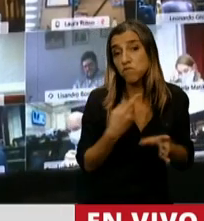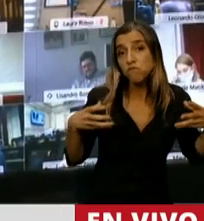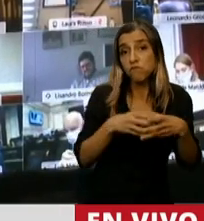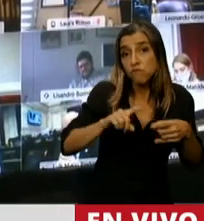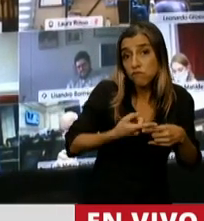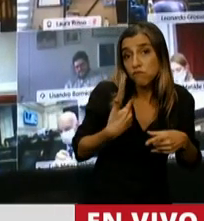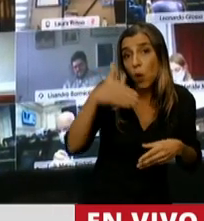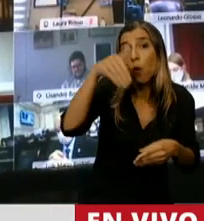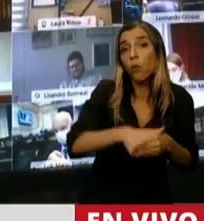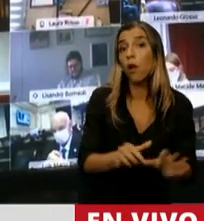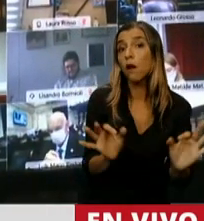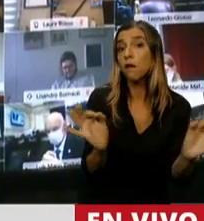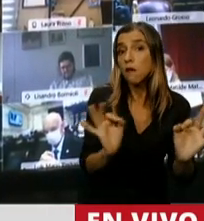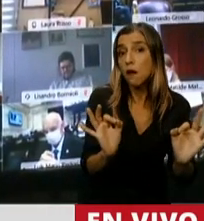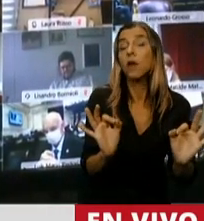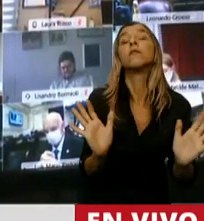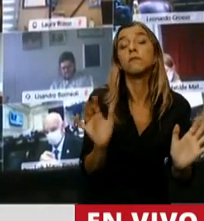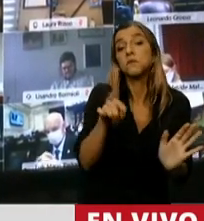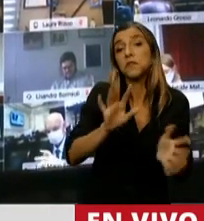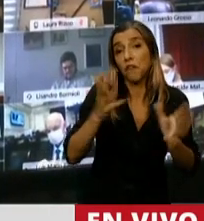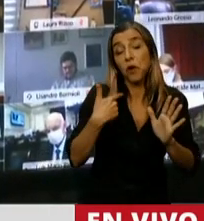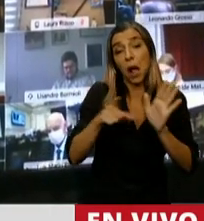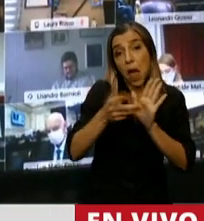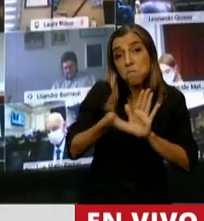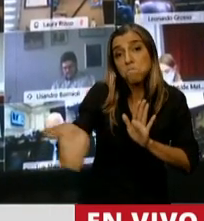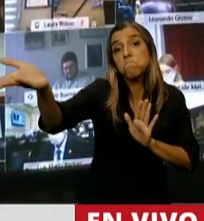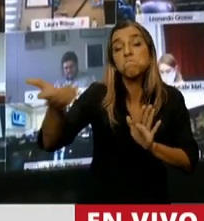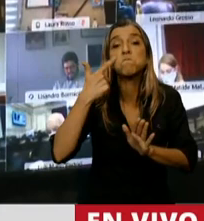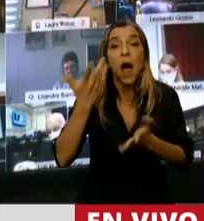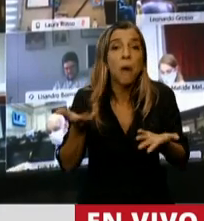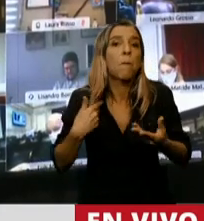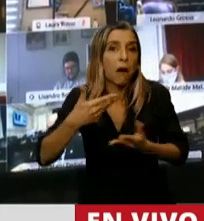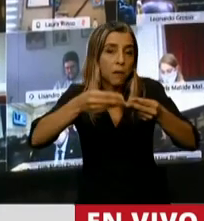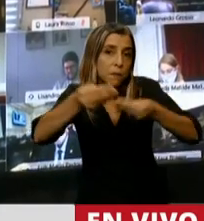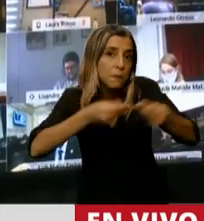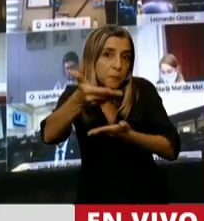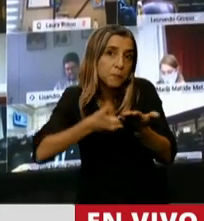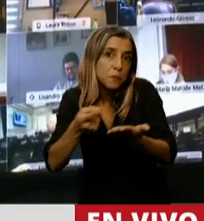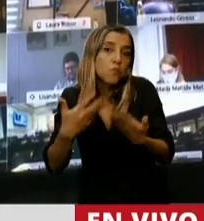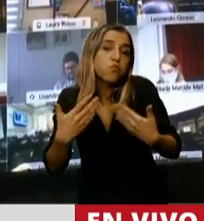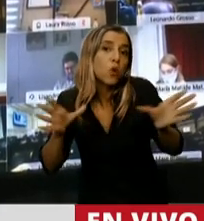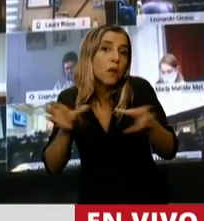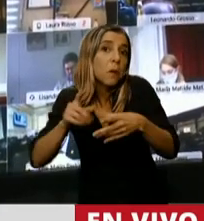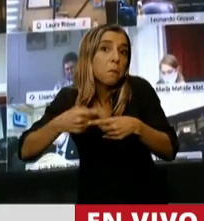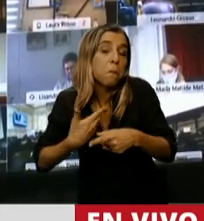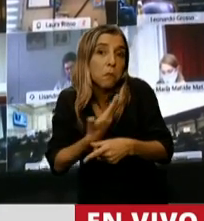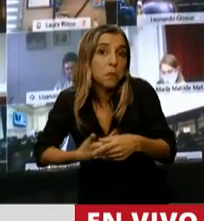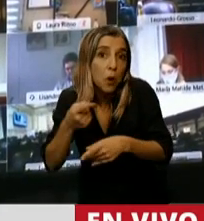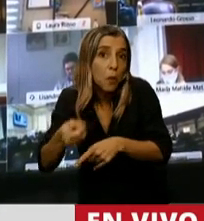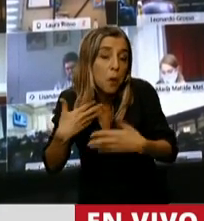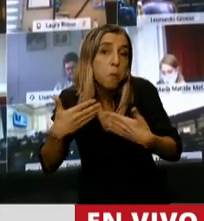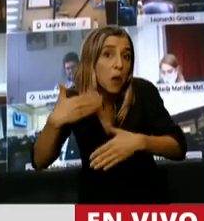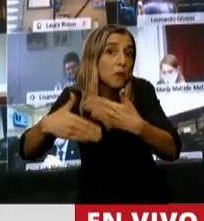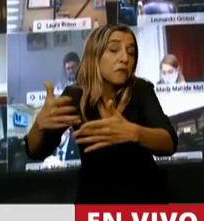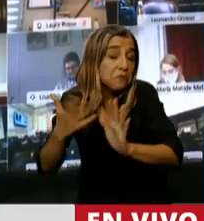es abstenernos en esta votación para garantizar que los números del presupuesto para el oficialismo y aprobar la ley van a estar.